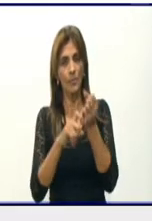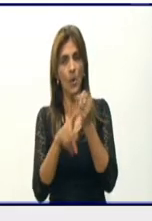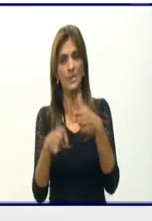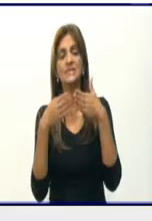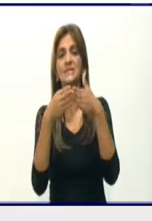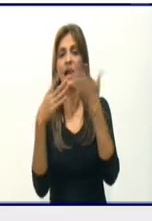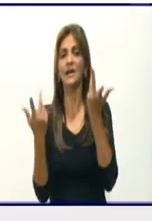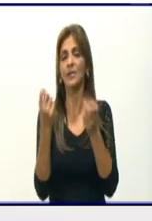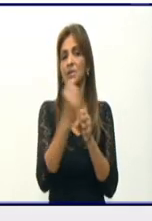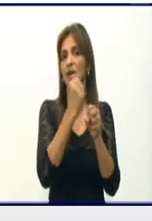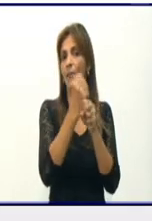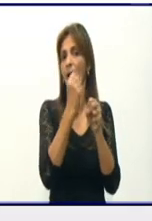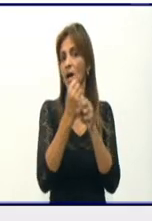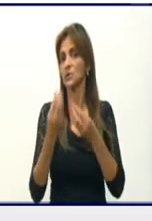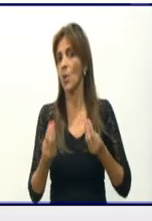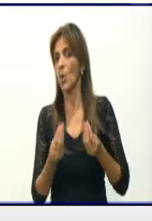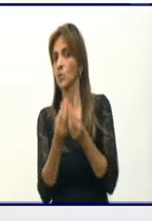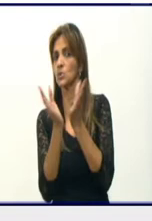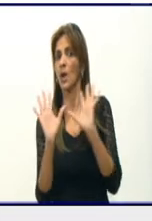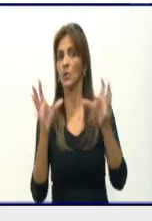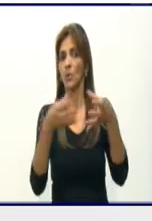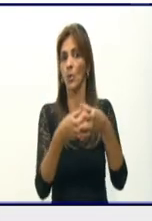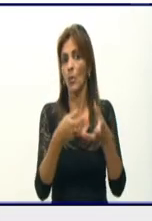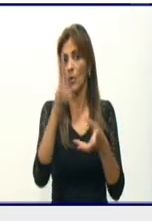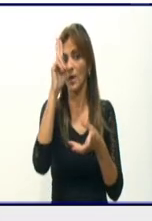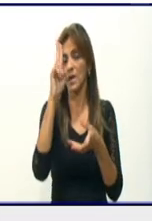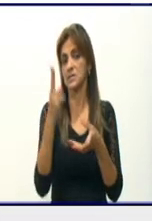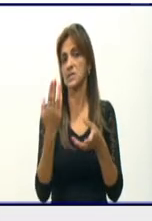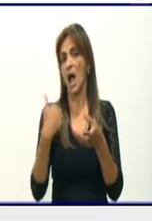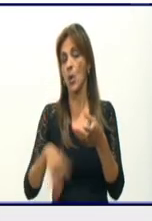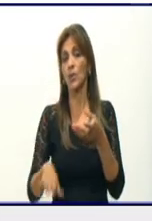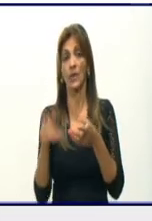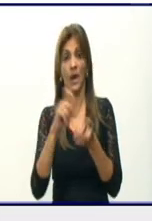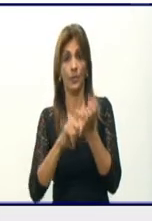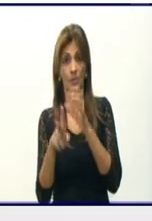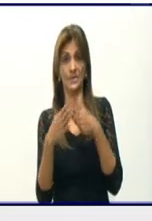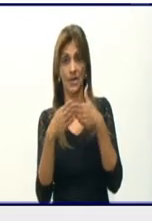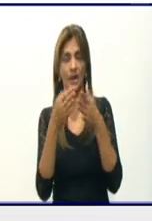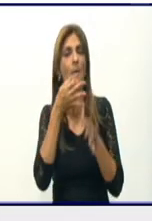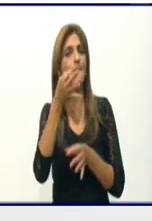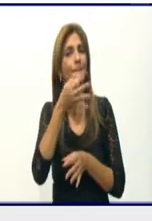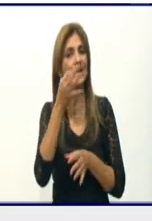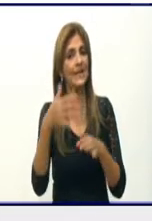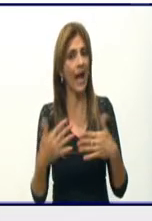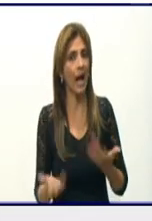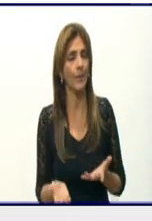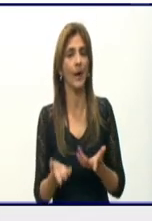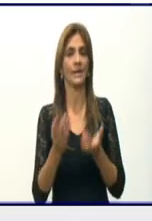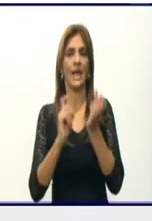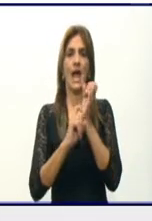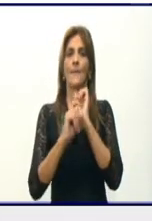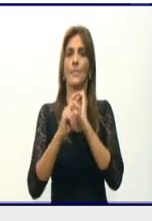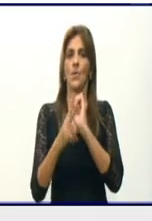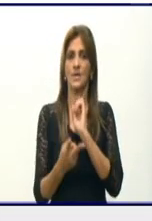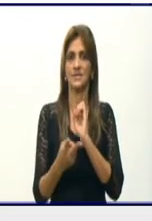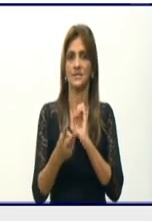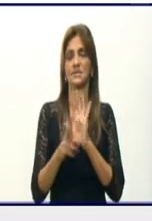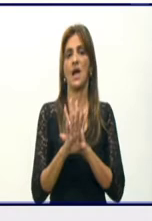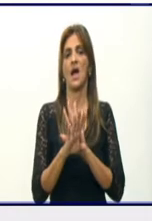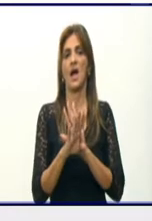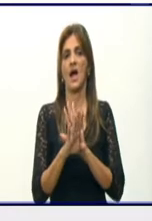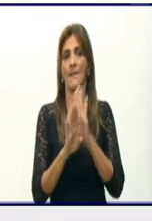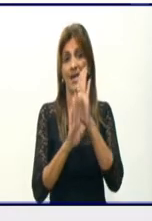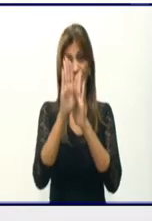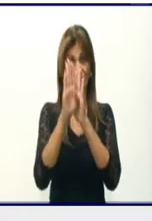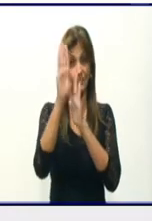territorio en el enfrentamiento a este rebrote de la COVID-19 explicaban que la provincia había tenido un pico durante los